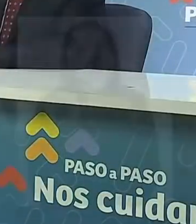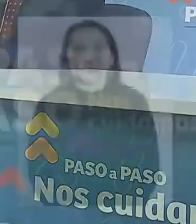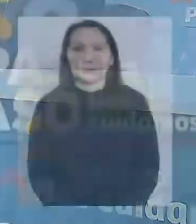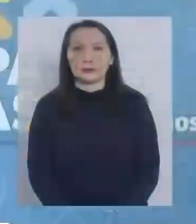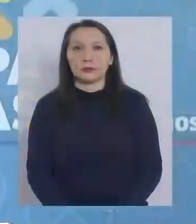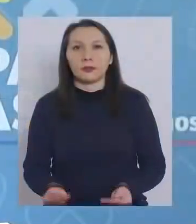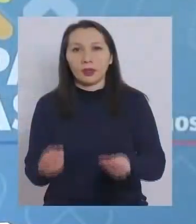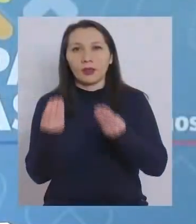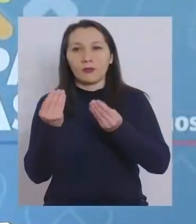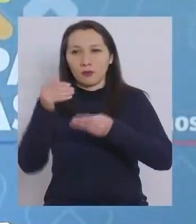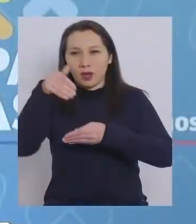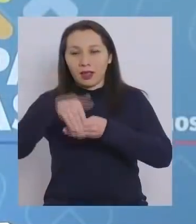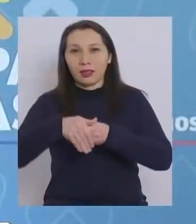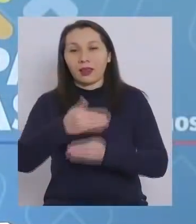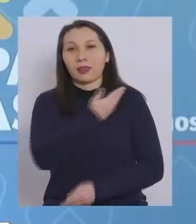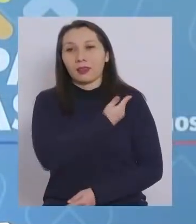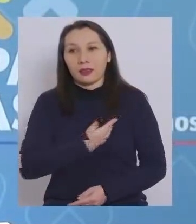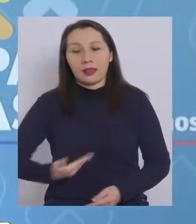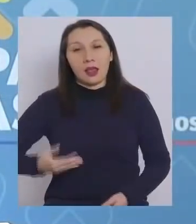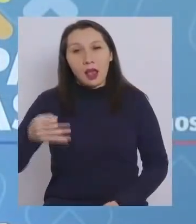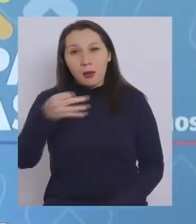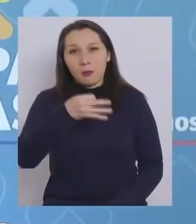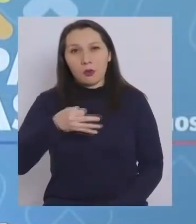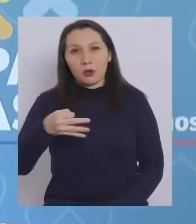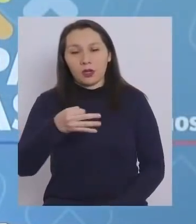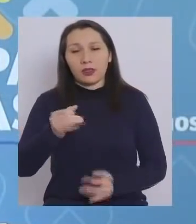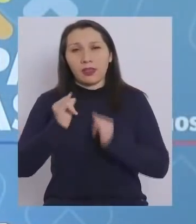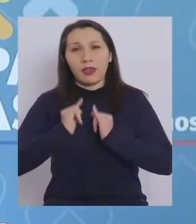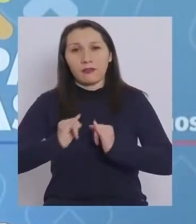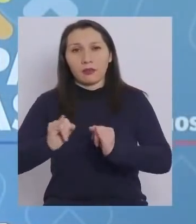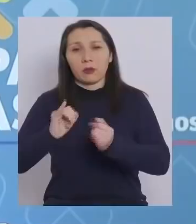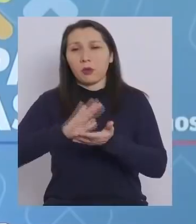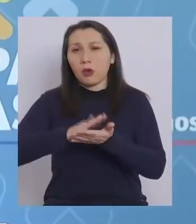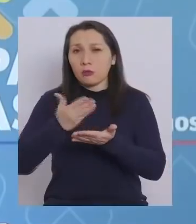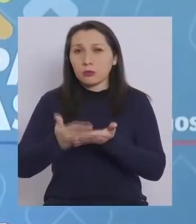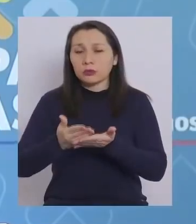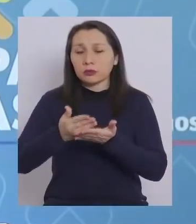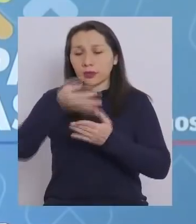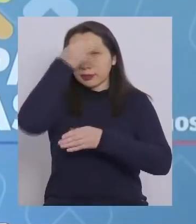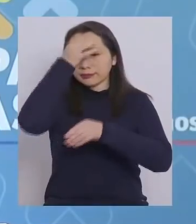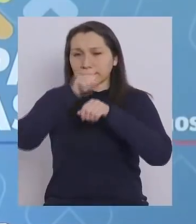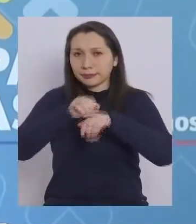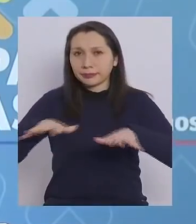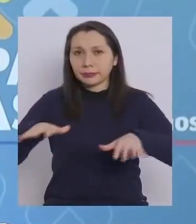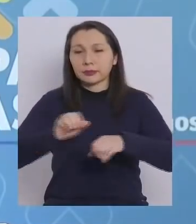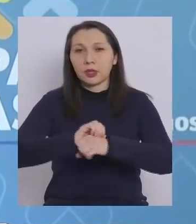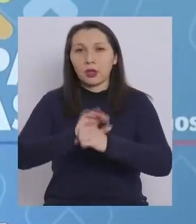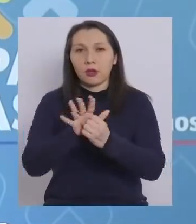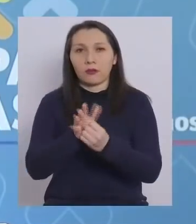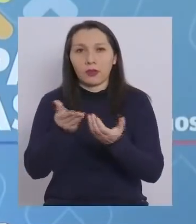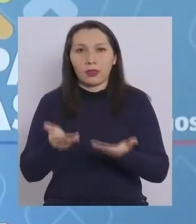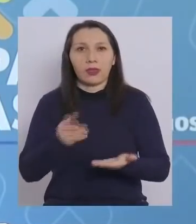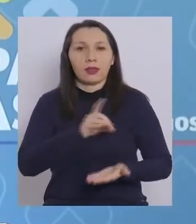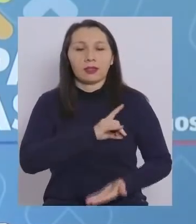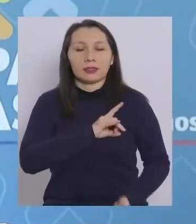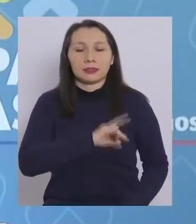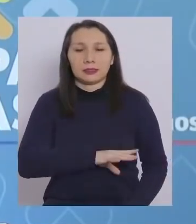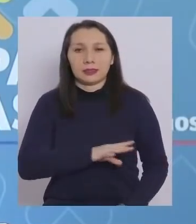Buenas tardes desde el Palacio de la Moneda, dando a conocer la evolución de la pandemia por COVID-19 en Chile.